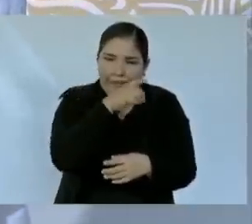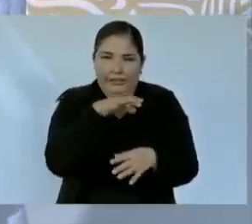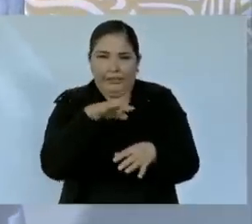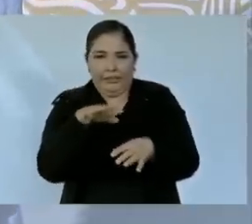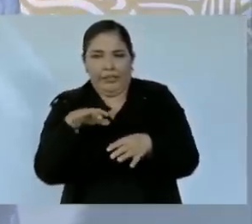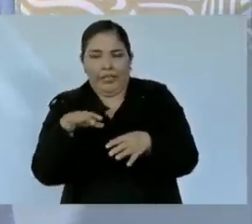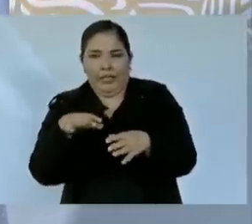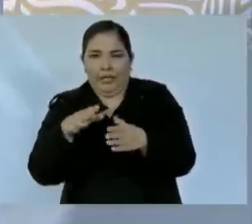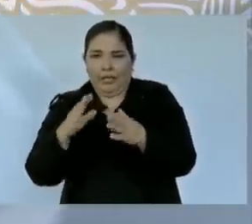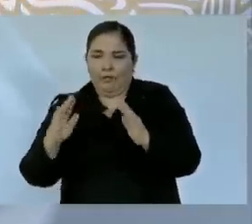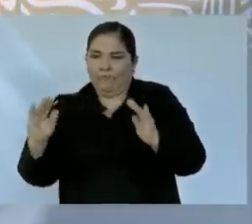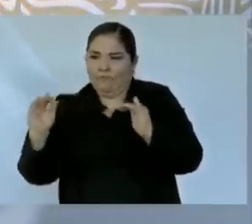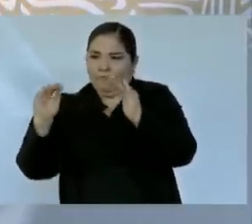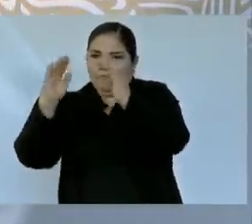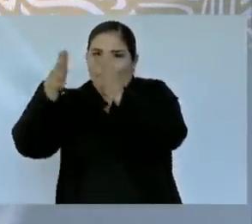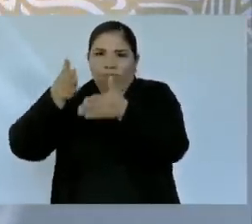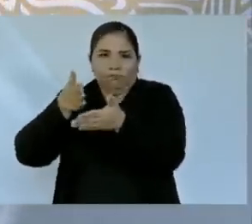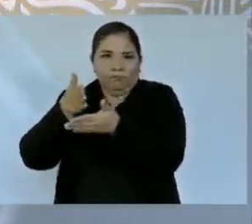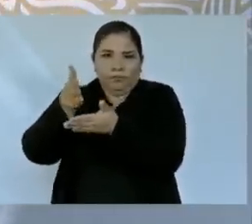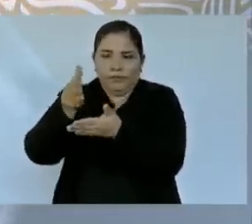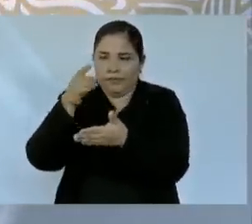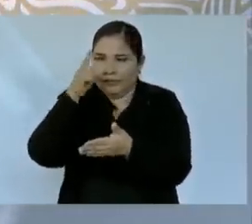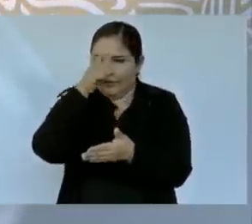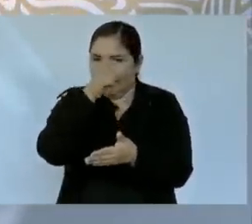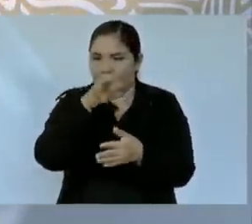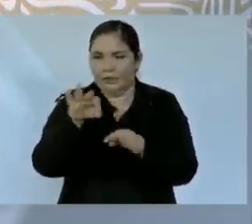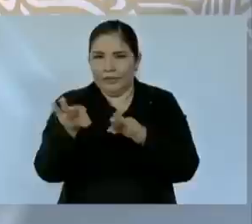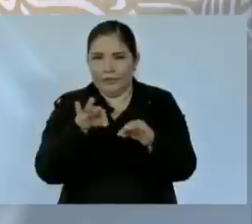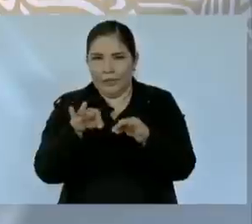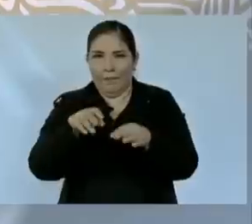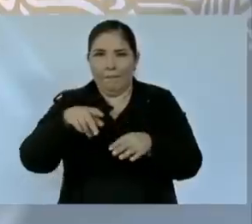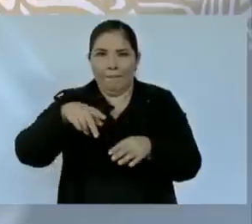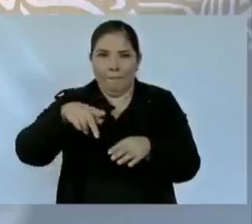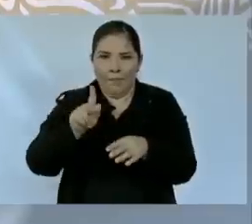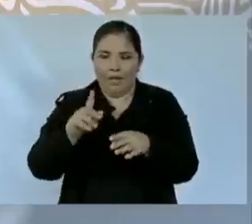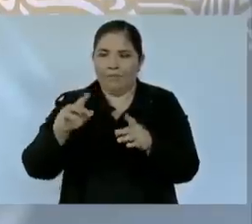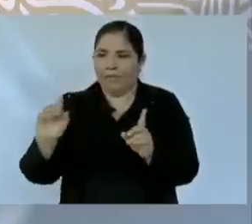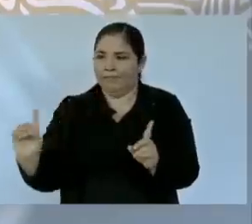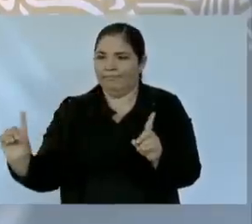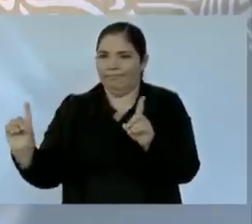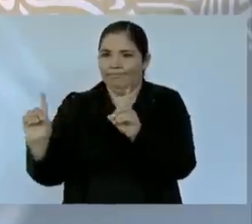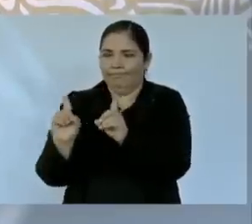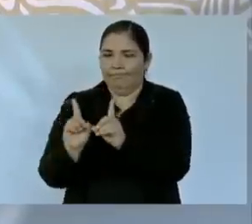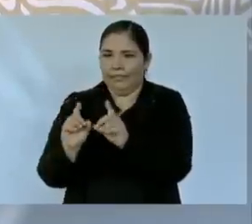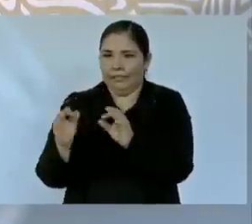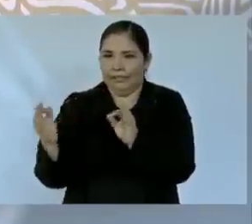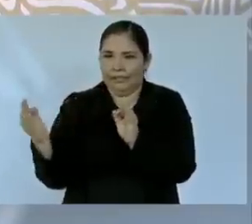atravesar la sierra, pero van a cortarse las distancias.